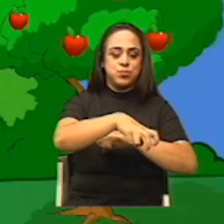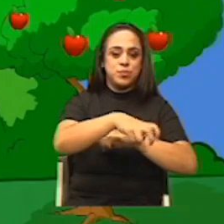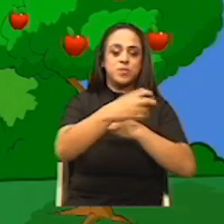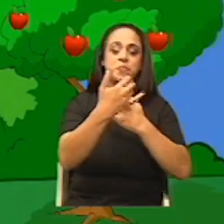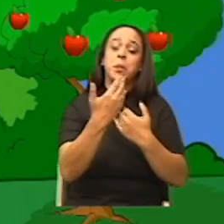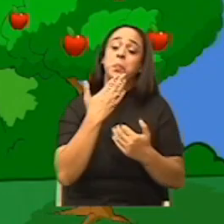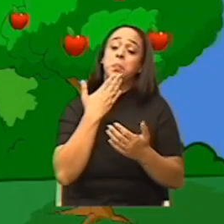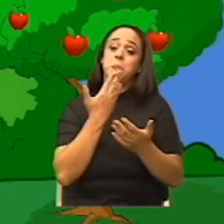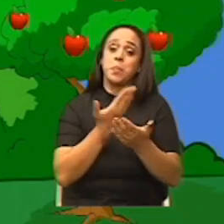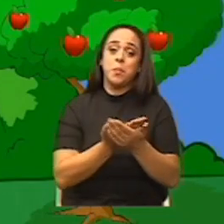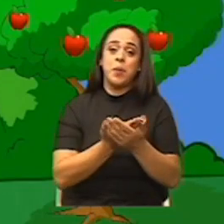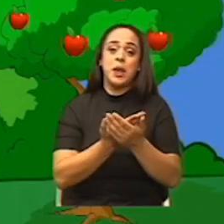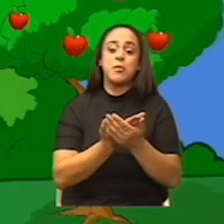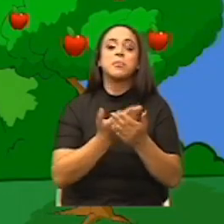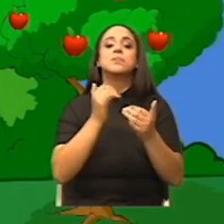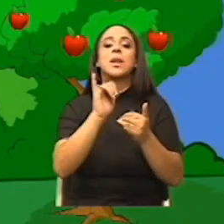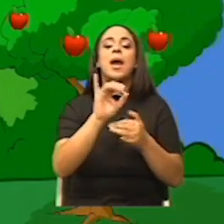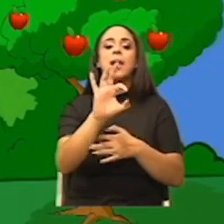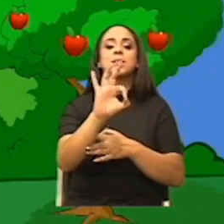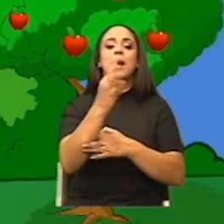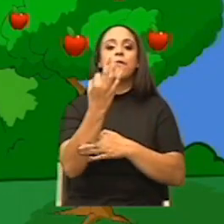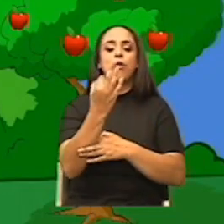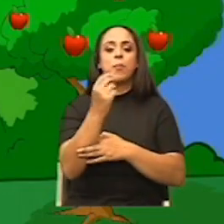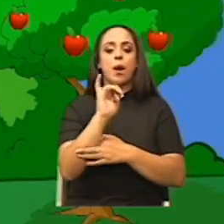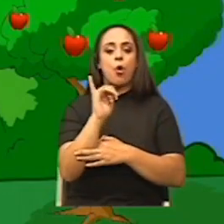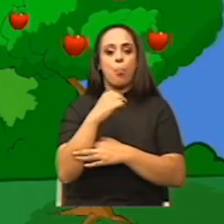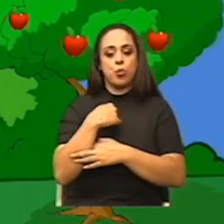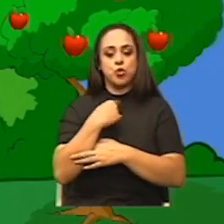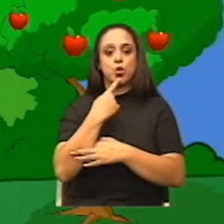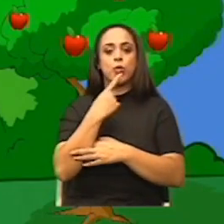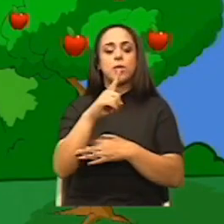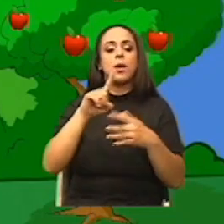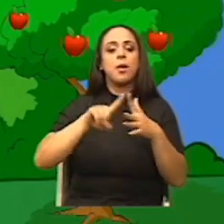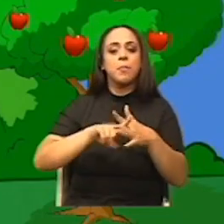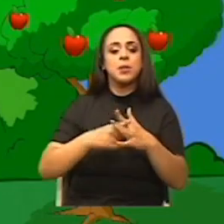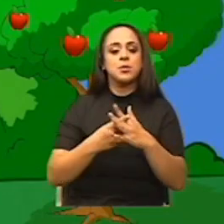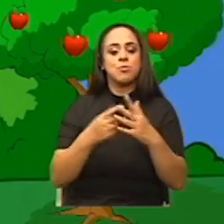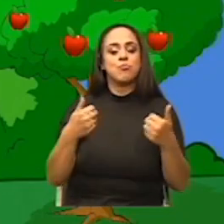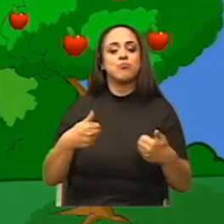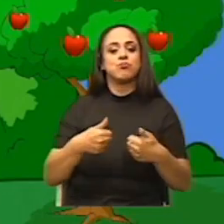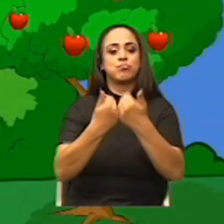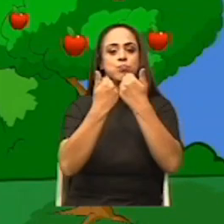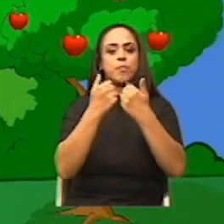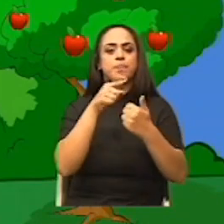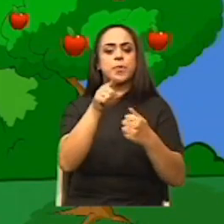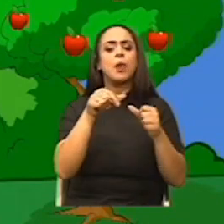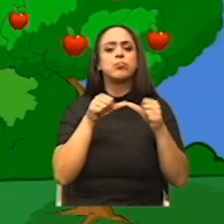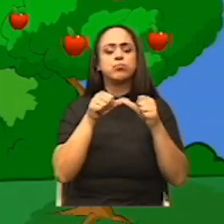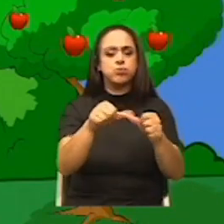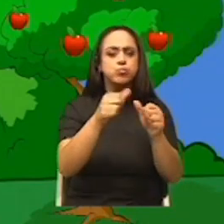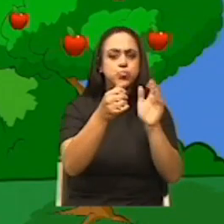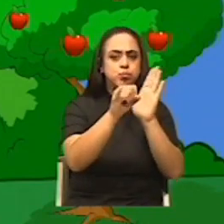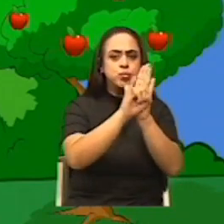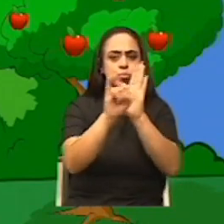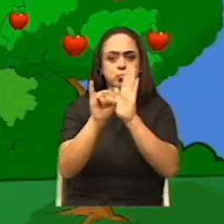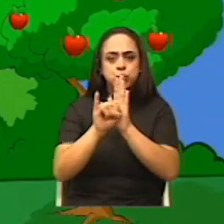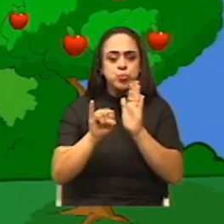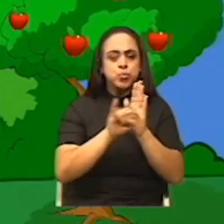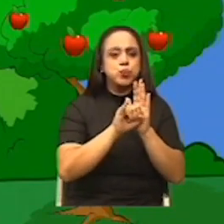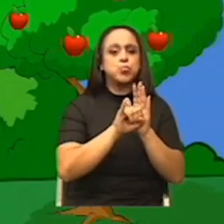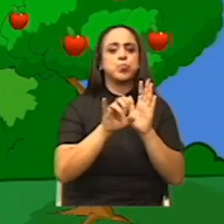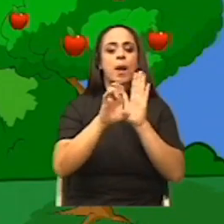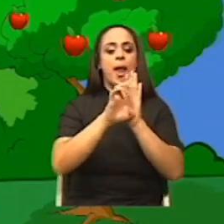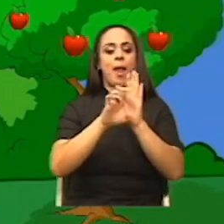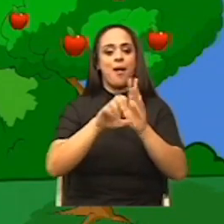que, bueno, de esa manera, como les dije al inicio, mediante el reto, sigan identificando ejemplos de la vida